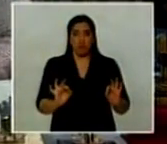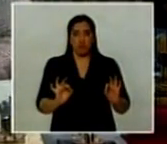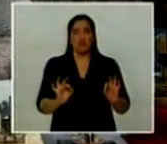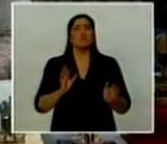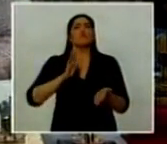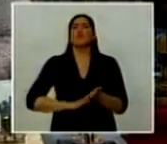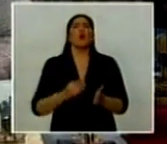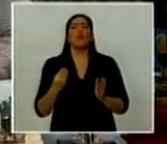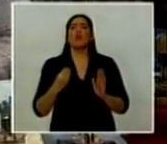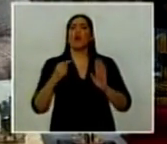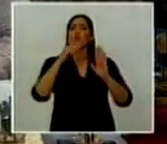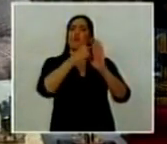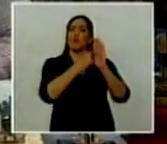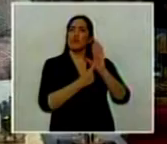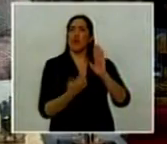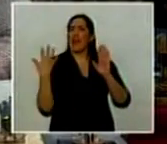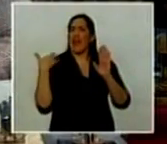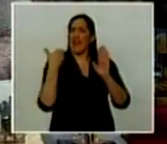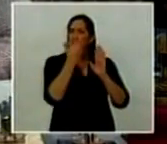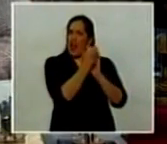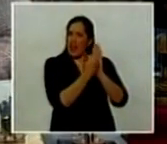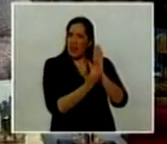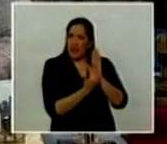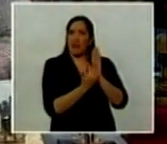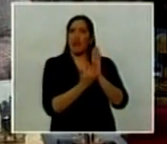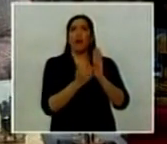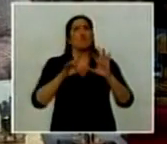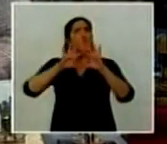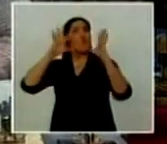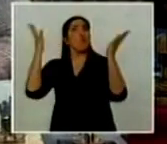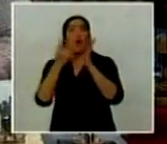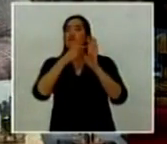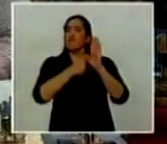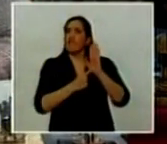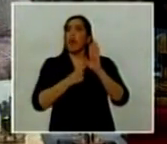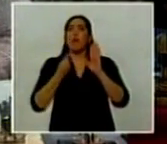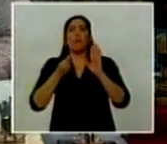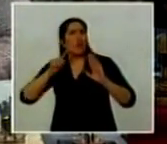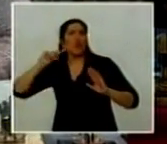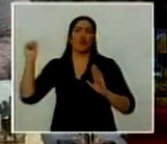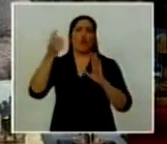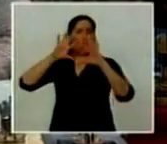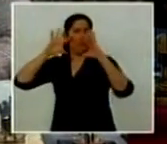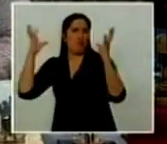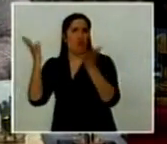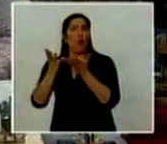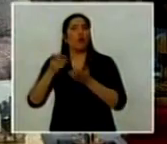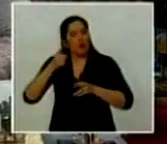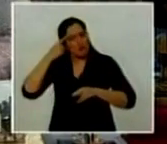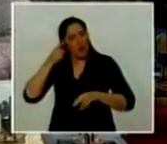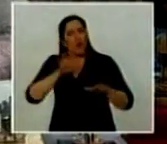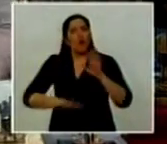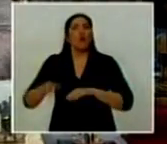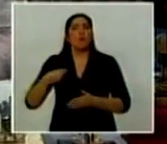principios generales que deben regir a nivel global para la reestructuración de las deudas soberanas,